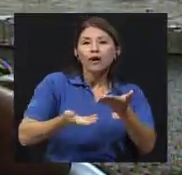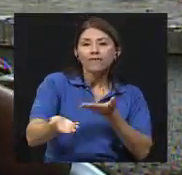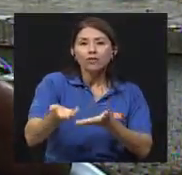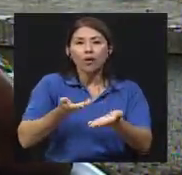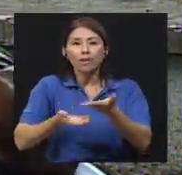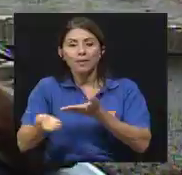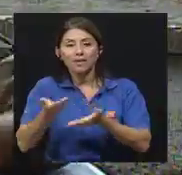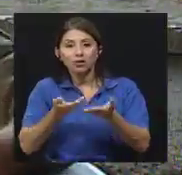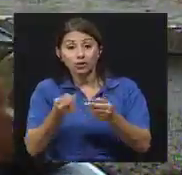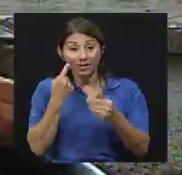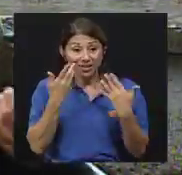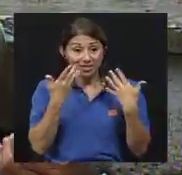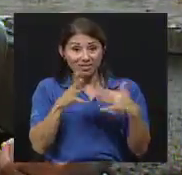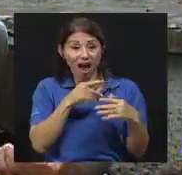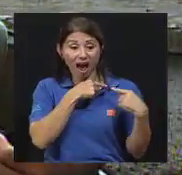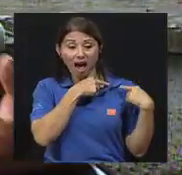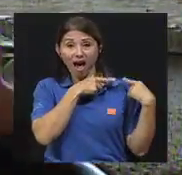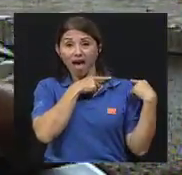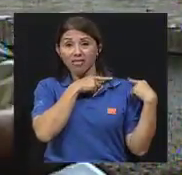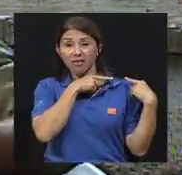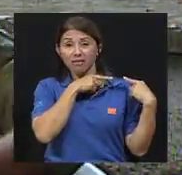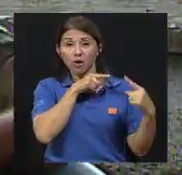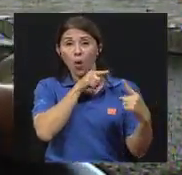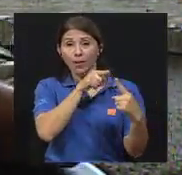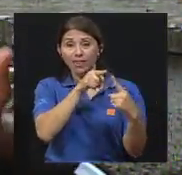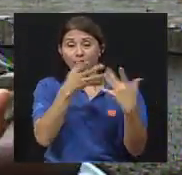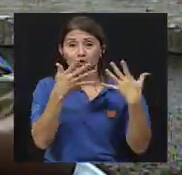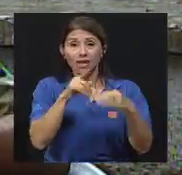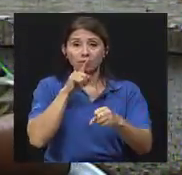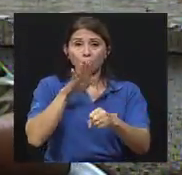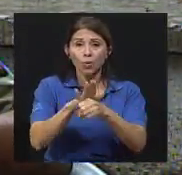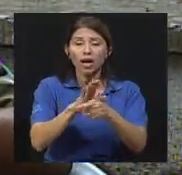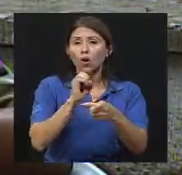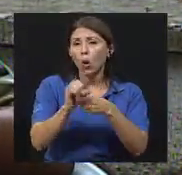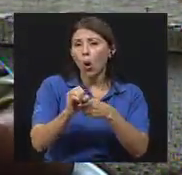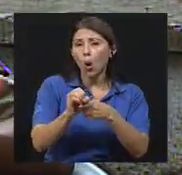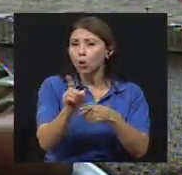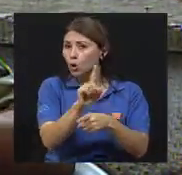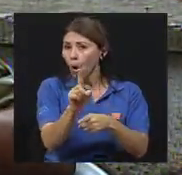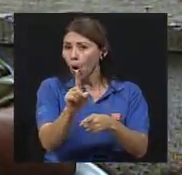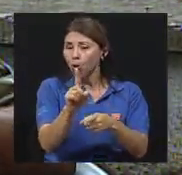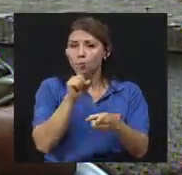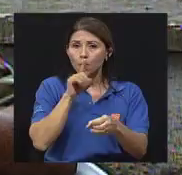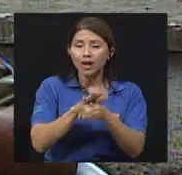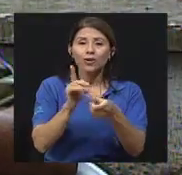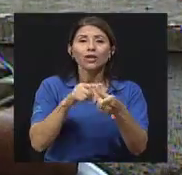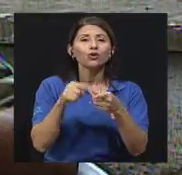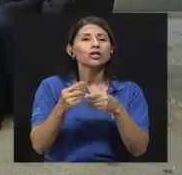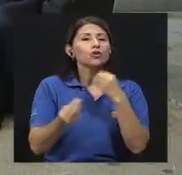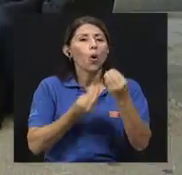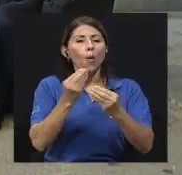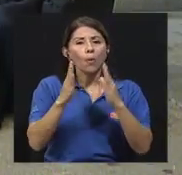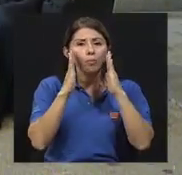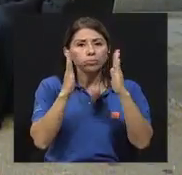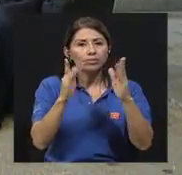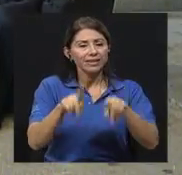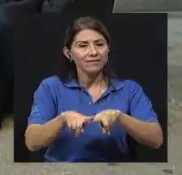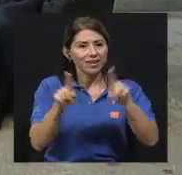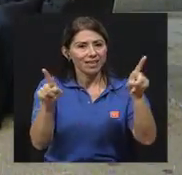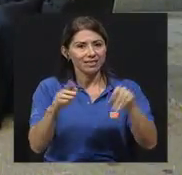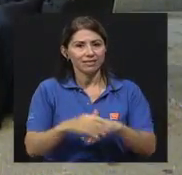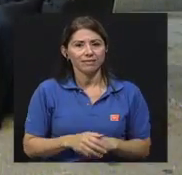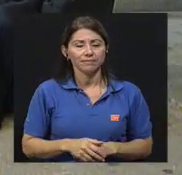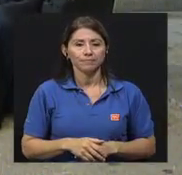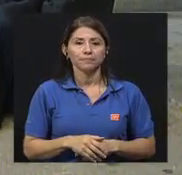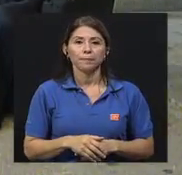se ve si esos objetivos fueron cumplidos o no, o cómo se pueden abordar de otra manera. Claro. Y es que también